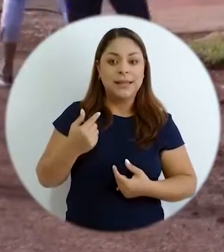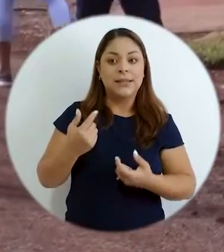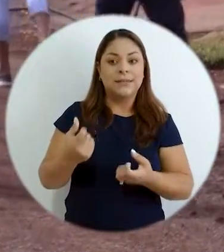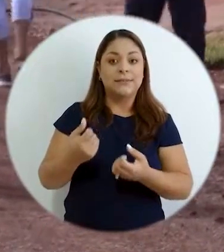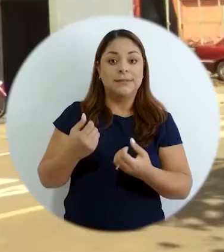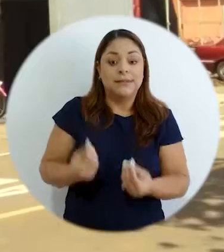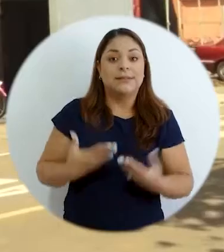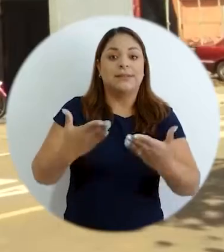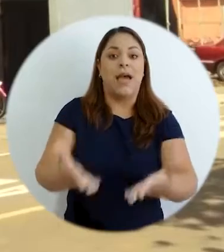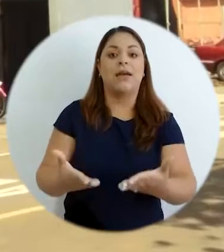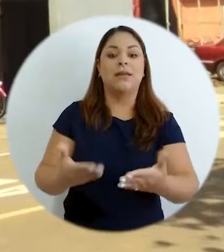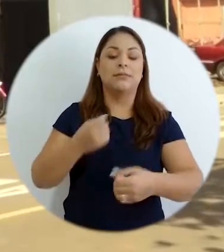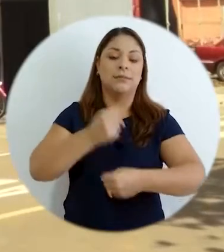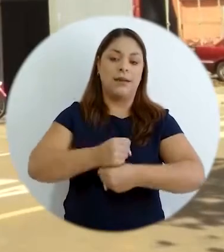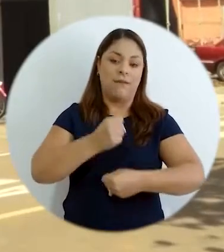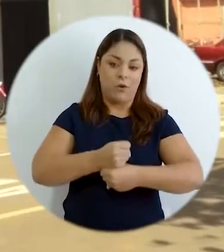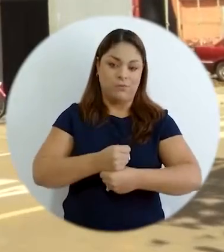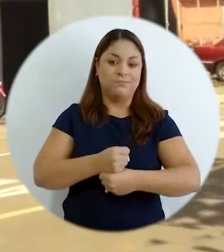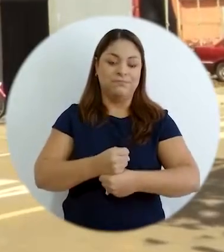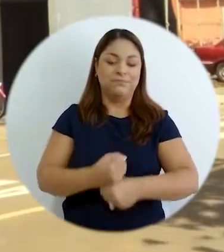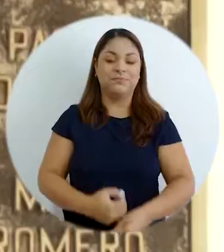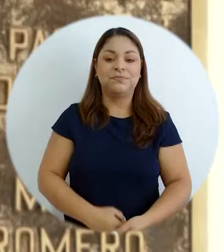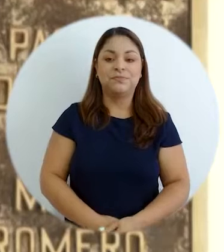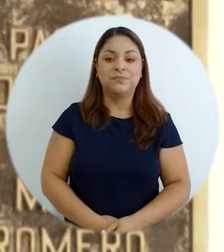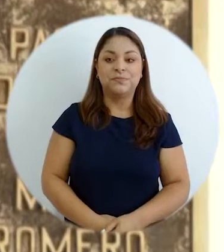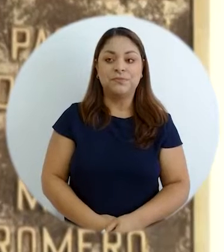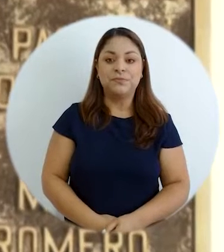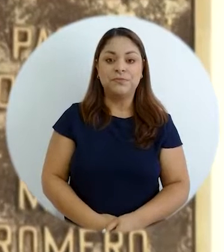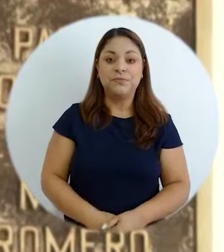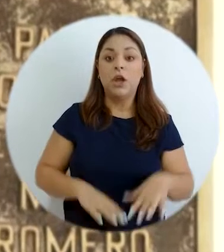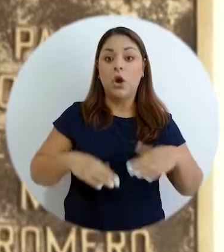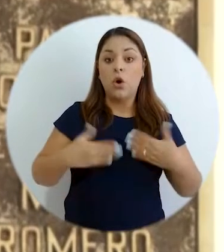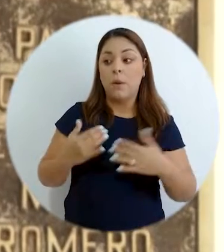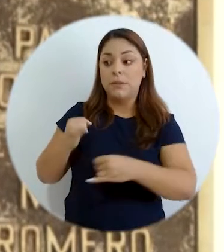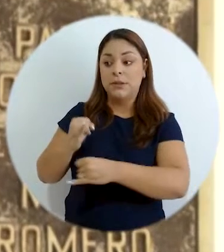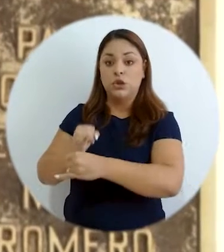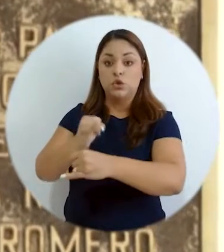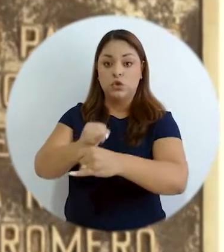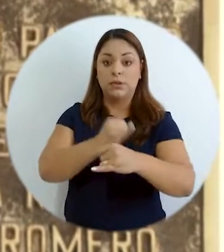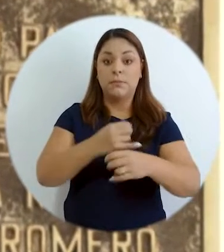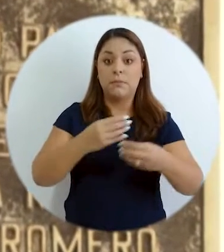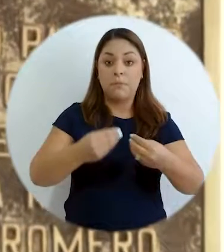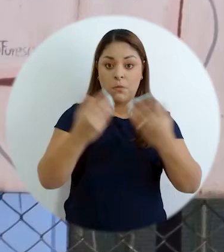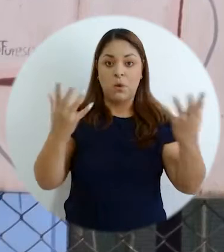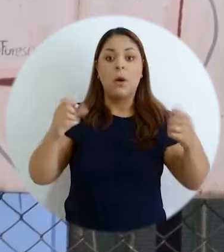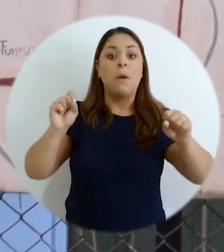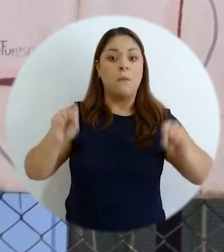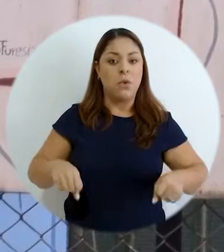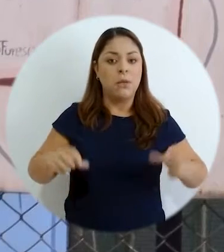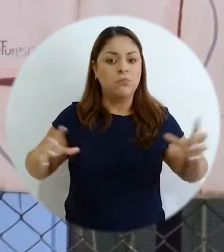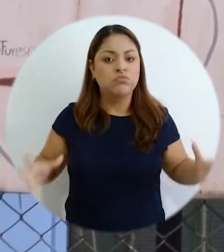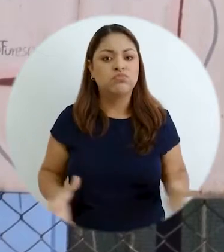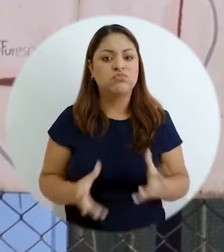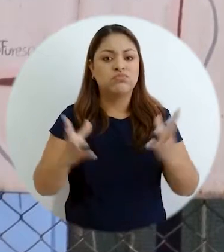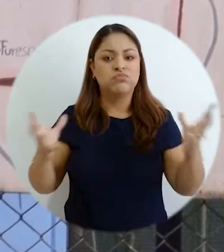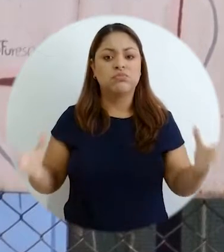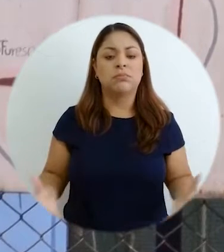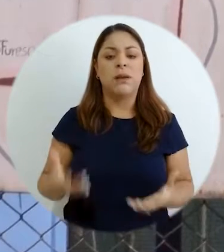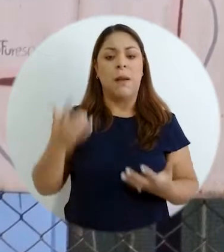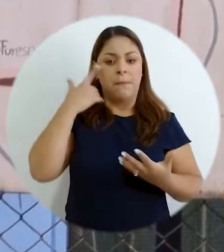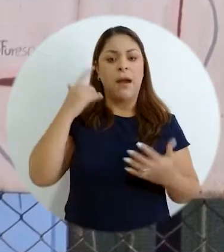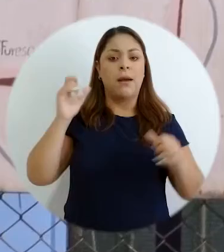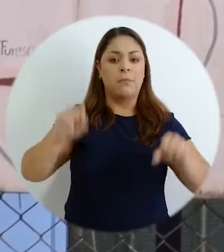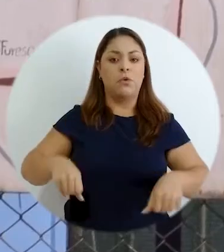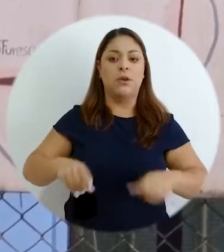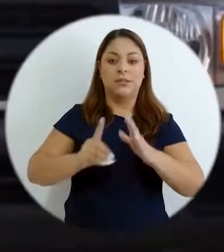generación, como decía Fernando, de fuentes de empleo. ¿Cómo desde la institucionalidad pública podemos generar los habilitadores y los